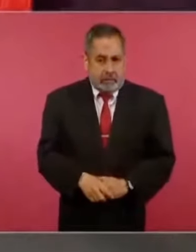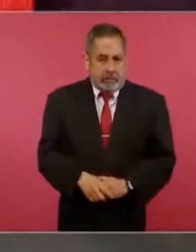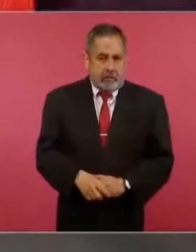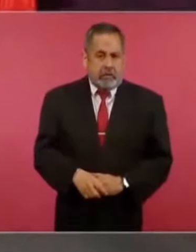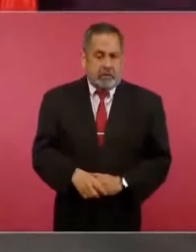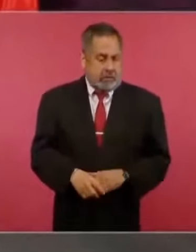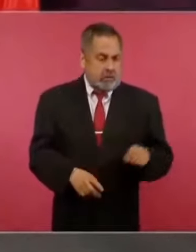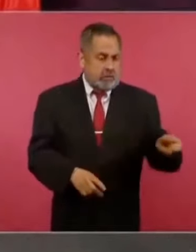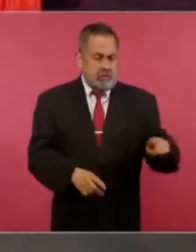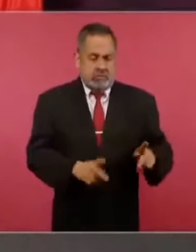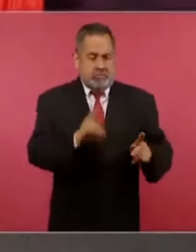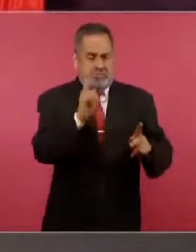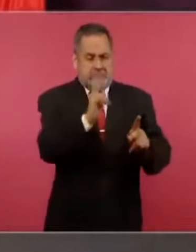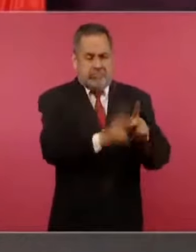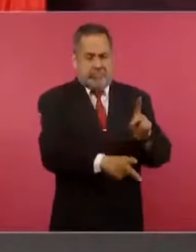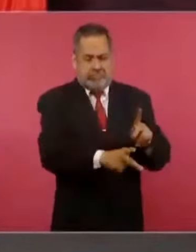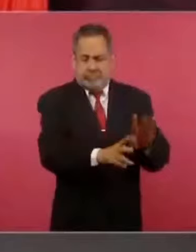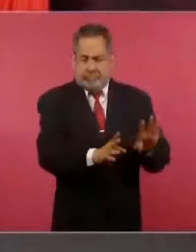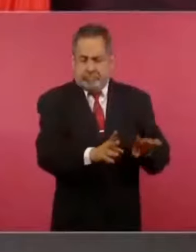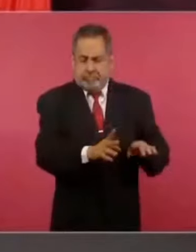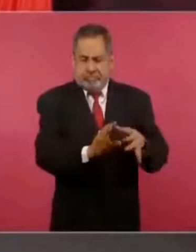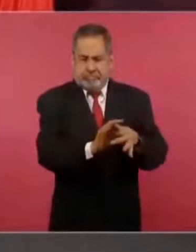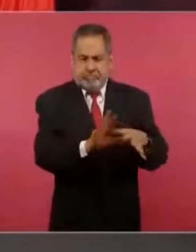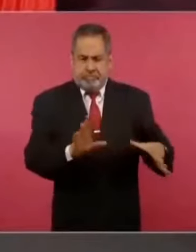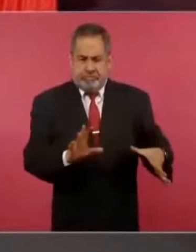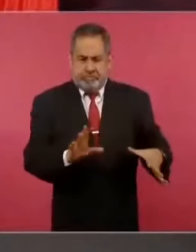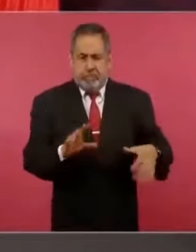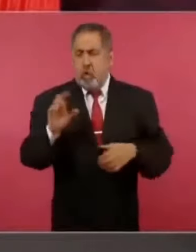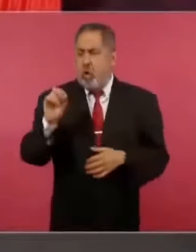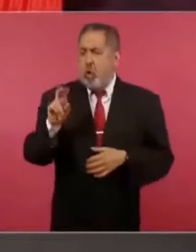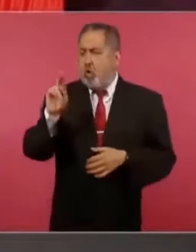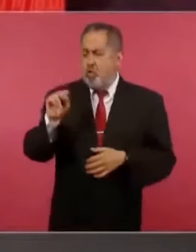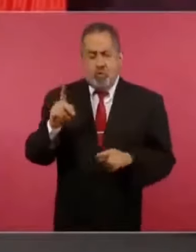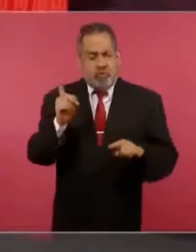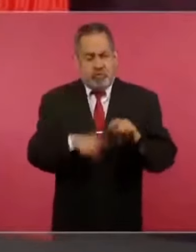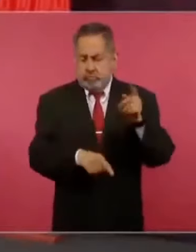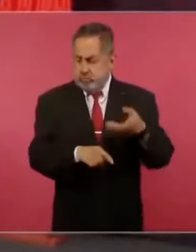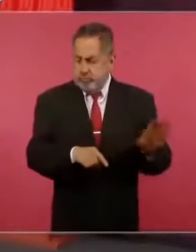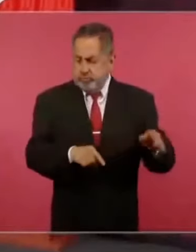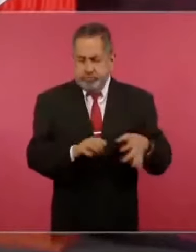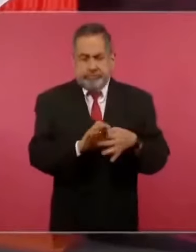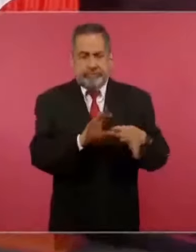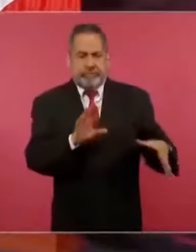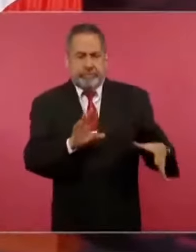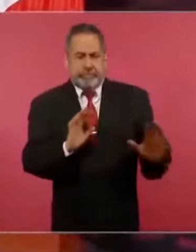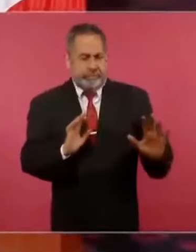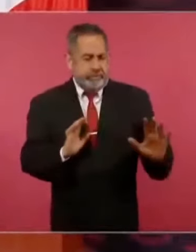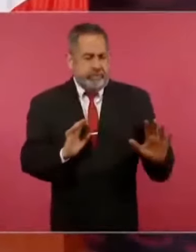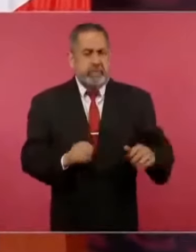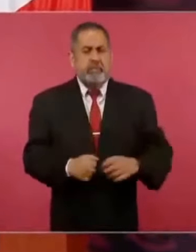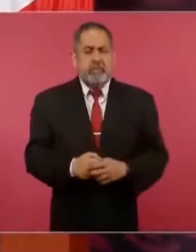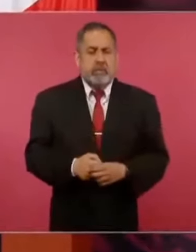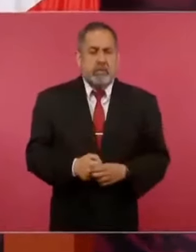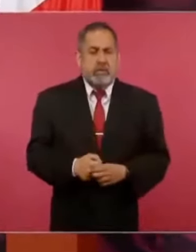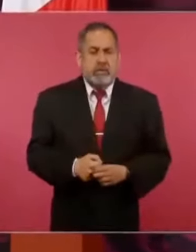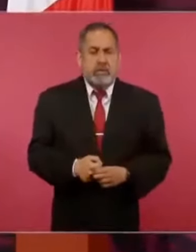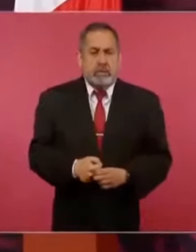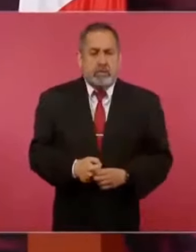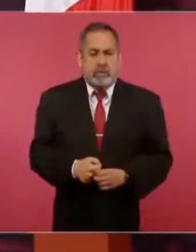de Naciones Unidas, en tanto